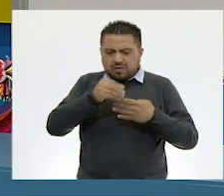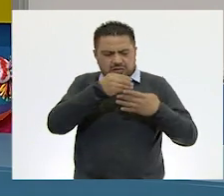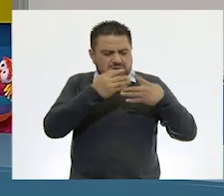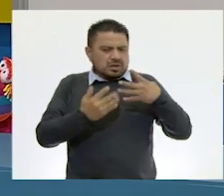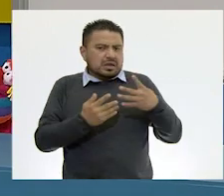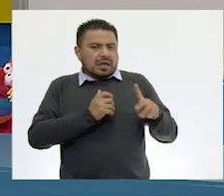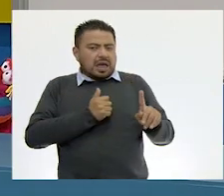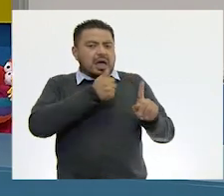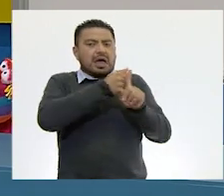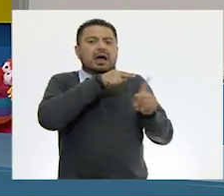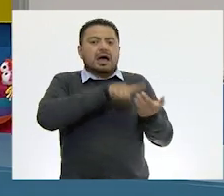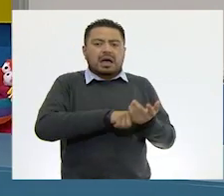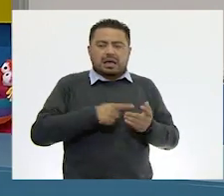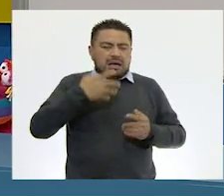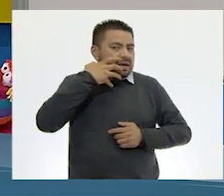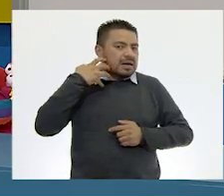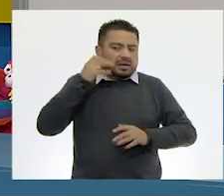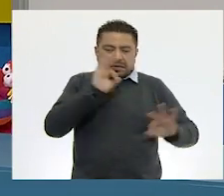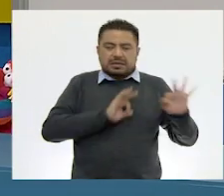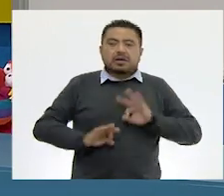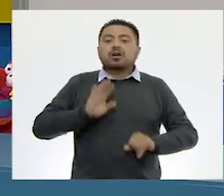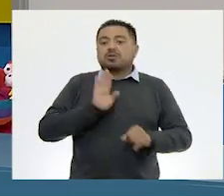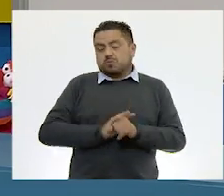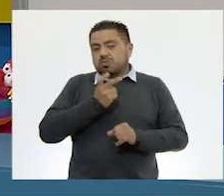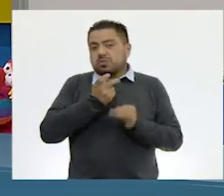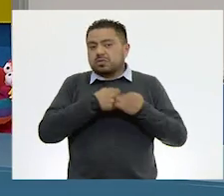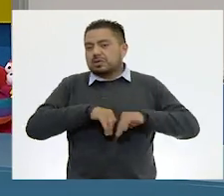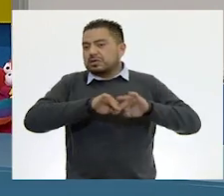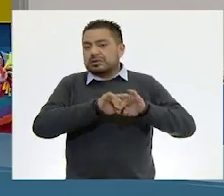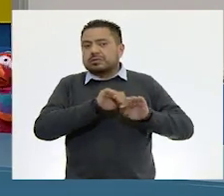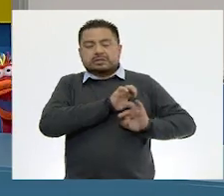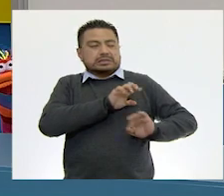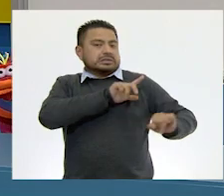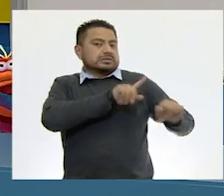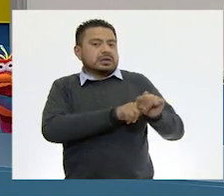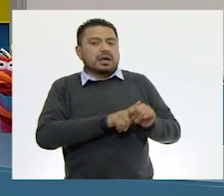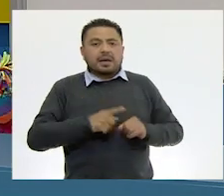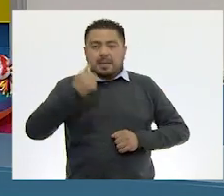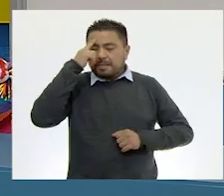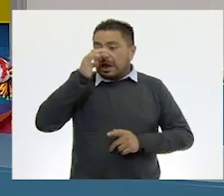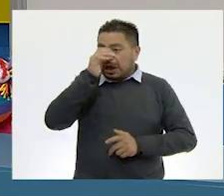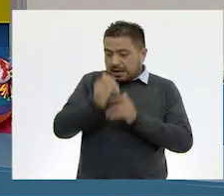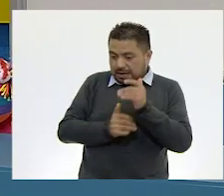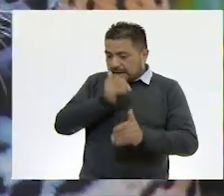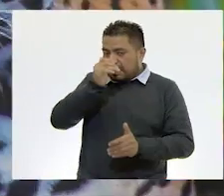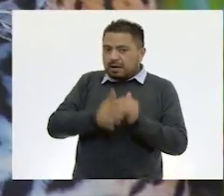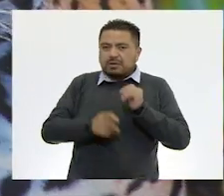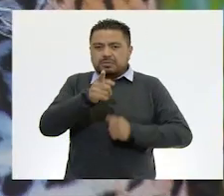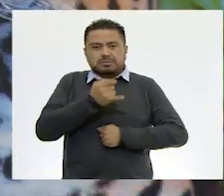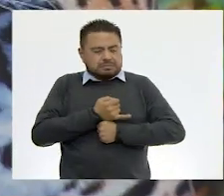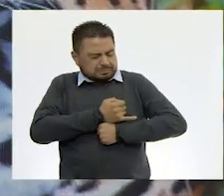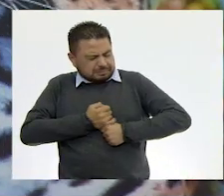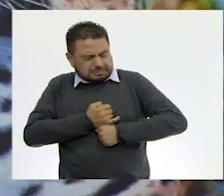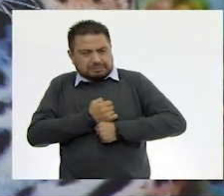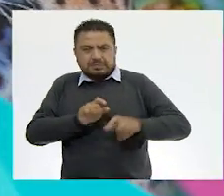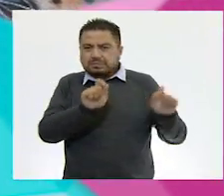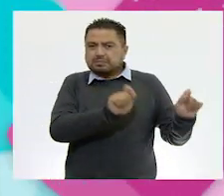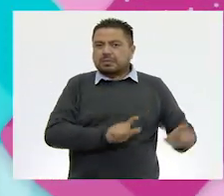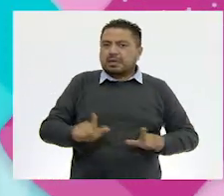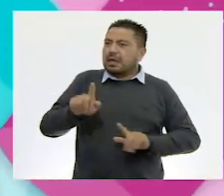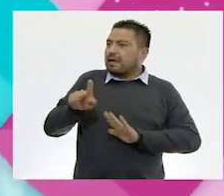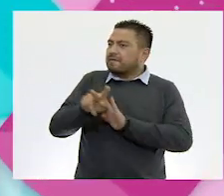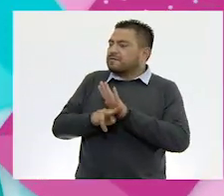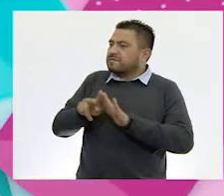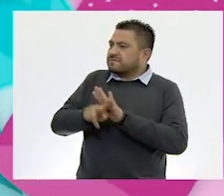propias del jaguar. Por eso es considerada una especie endémica. Para finalizar, observemos el siguiente video.